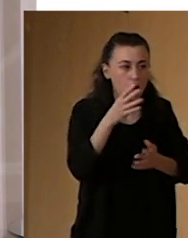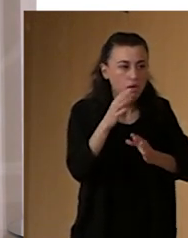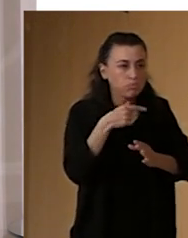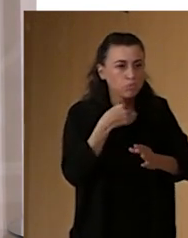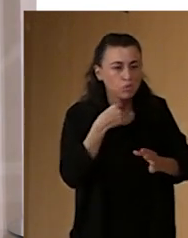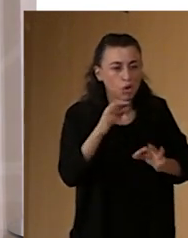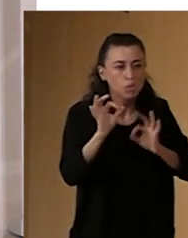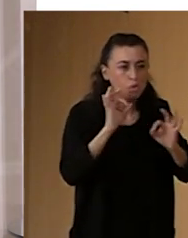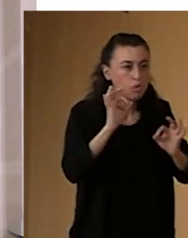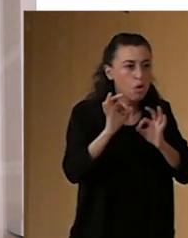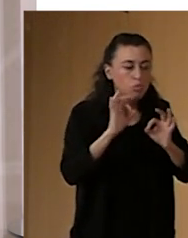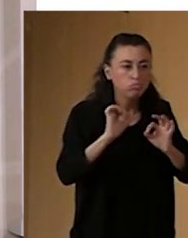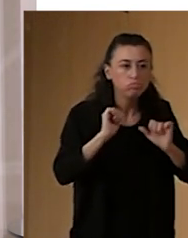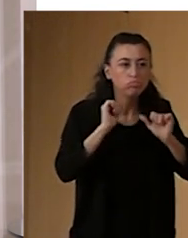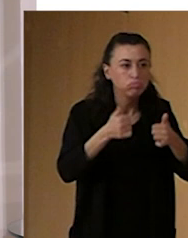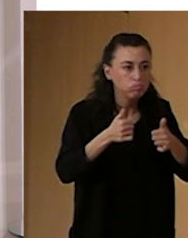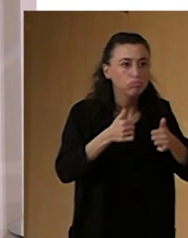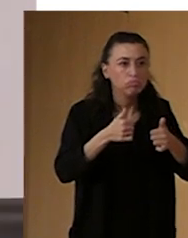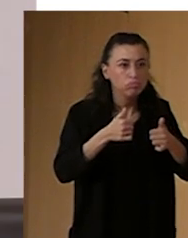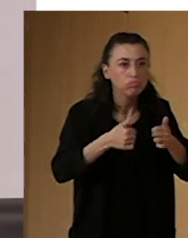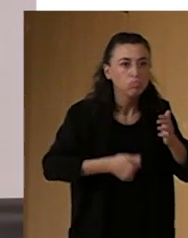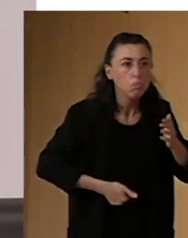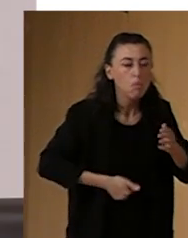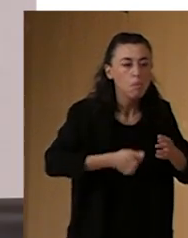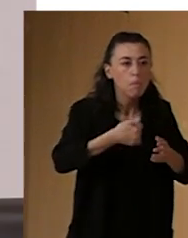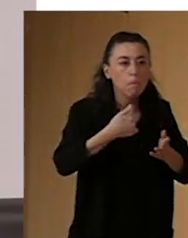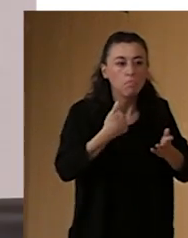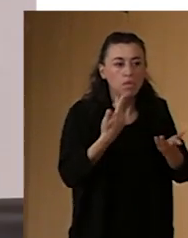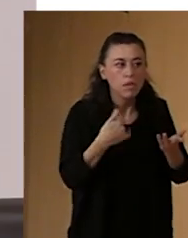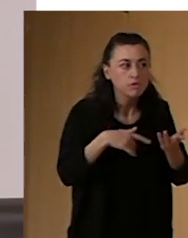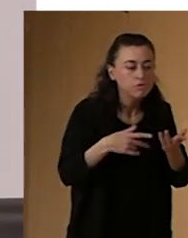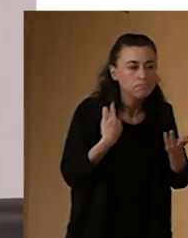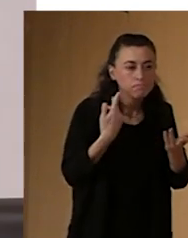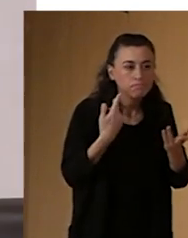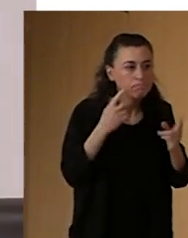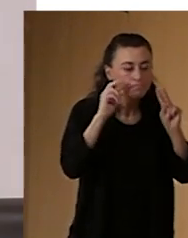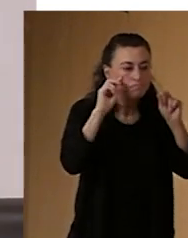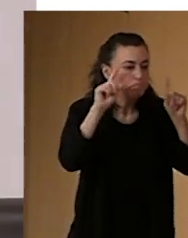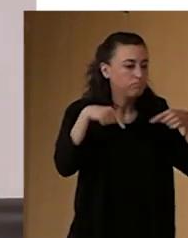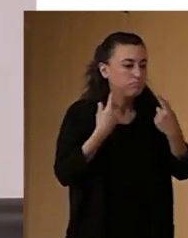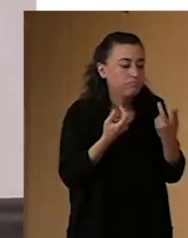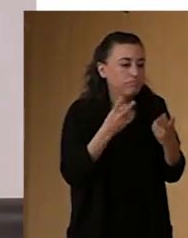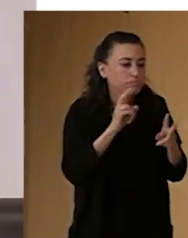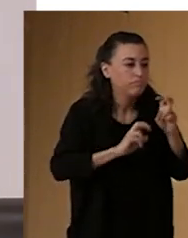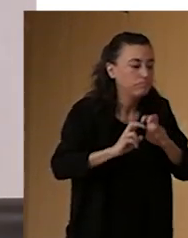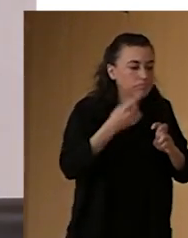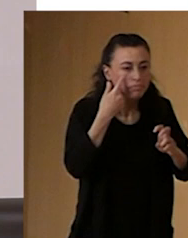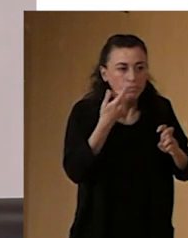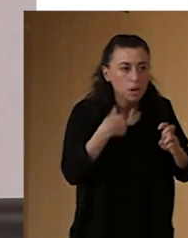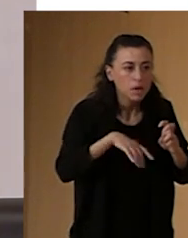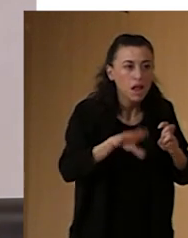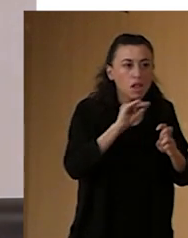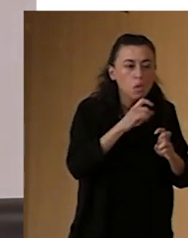buscarse la vida para poder ver el teatro y enterarse de lo que se estaba diciendo. Y cuando era más mayor, con su pareja,